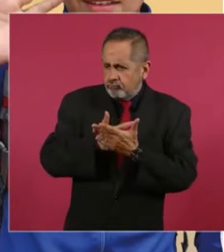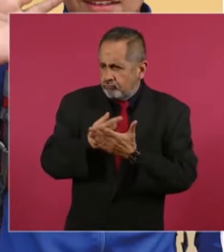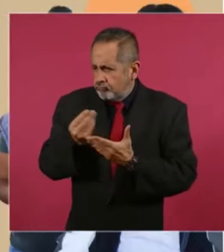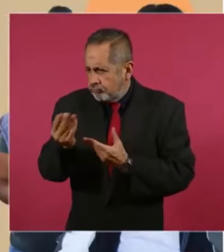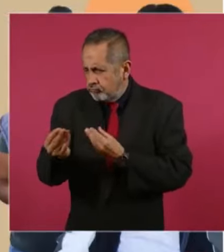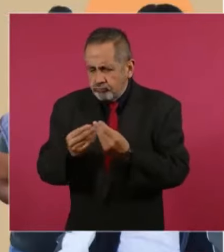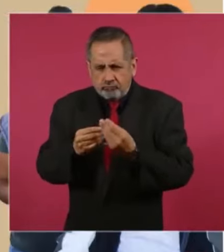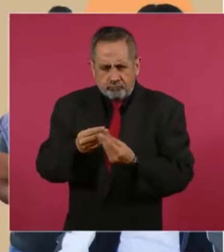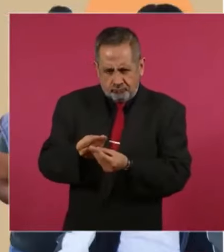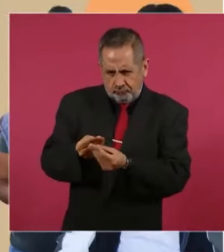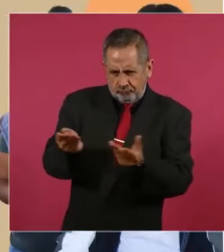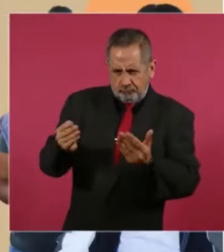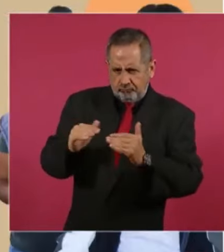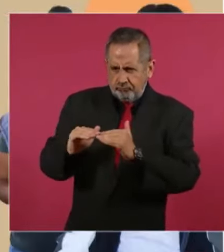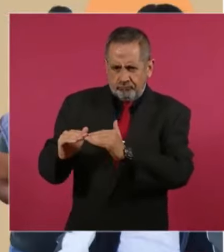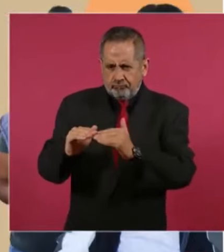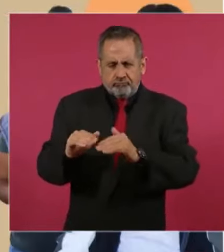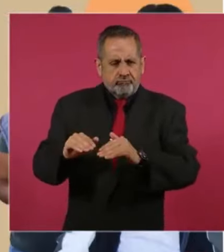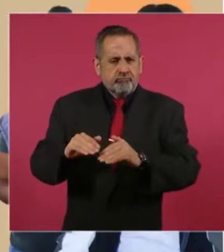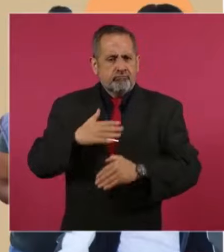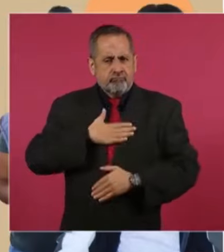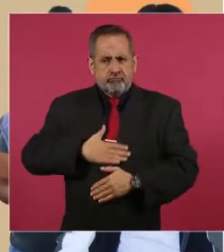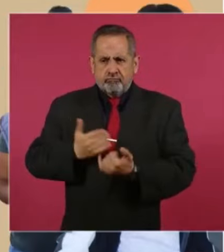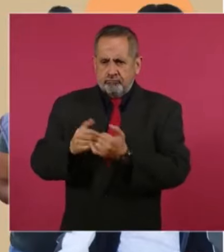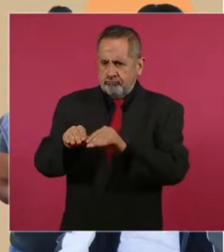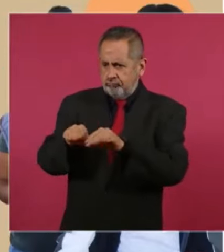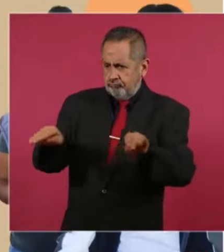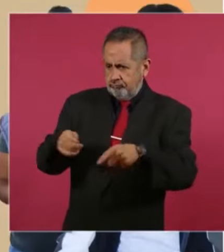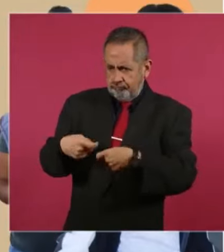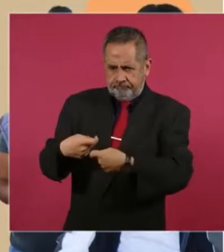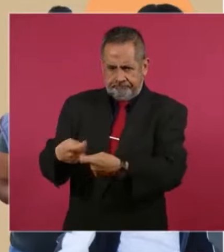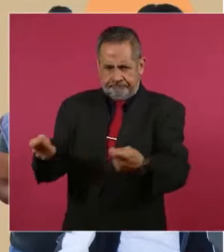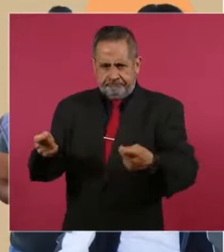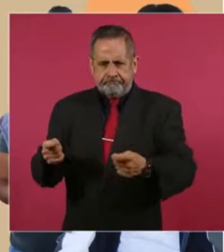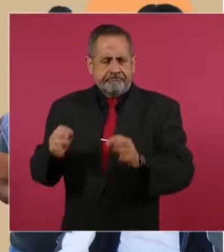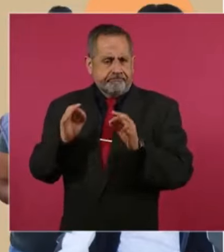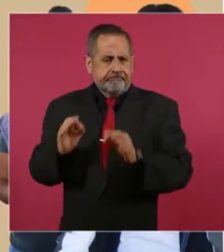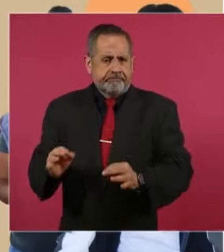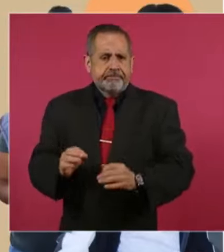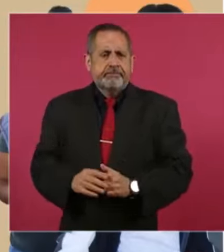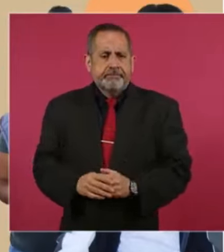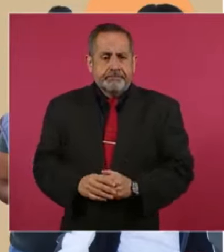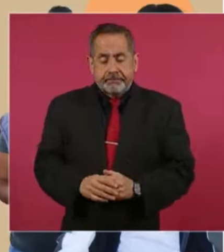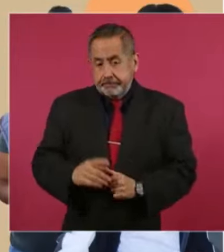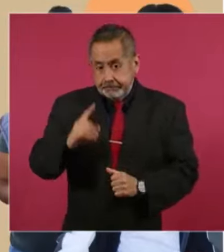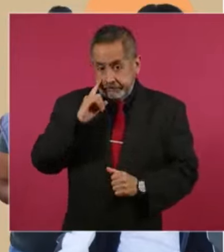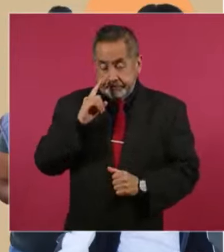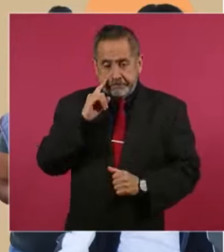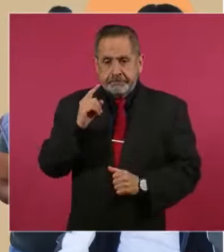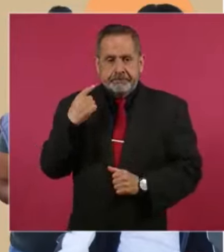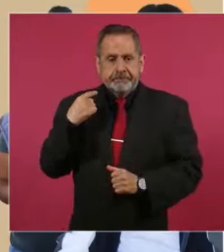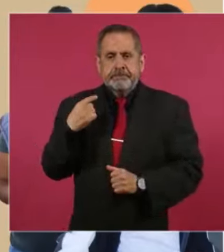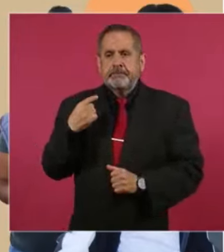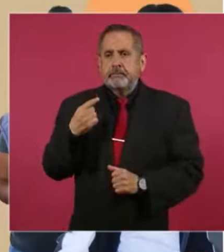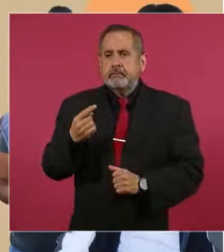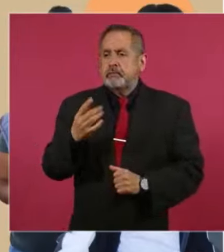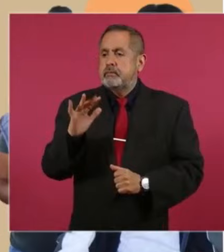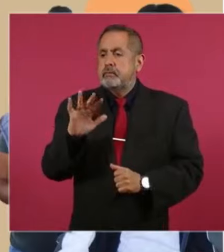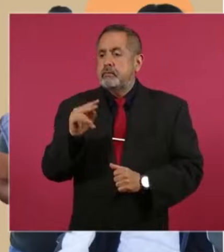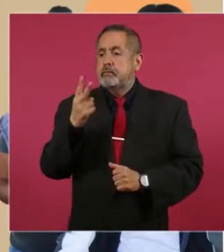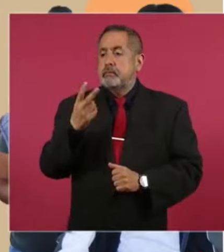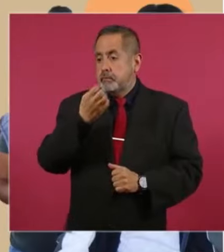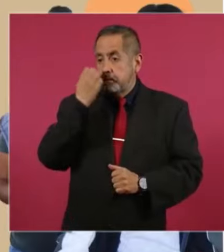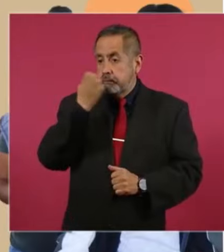más justa del otorgamiento de becas educativas. Solamente en las primeras 52 mil